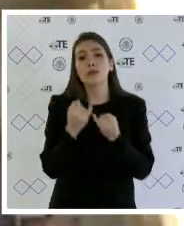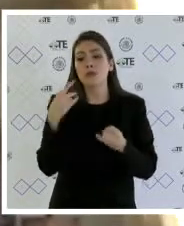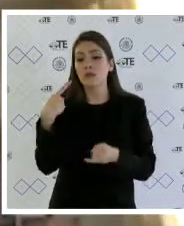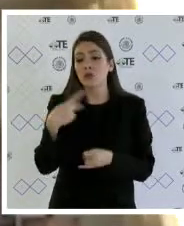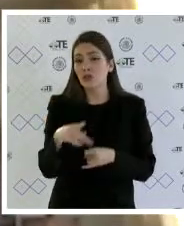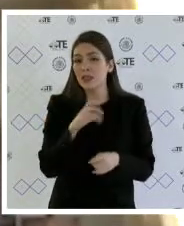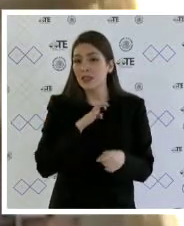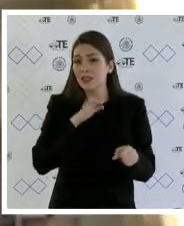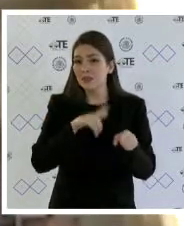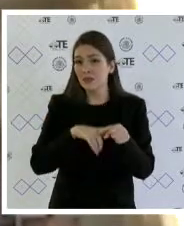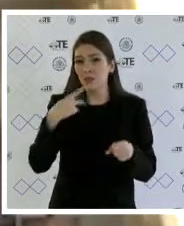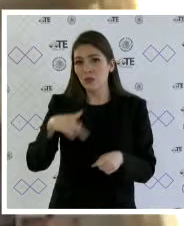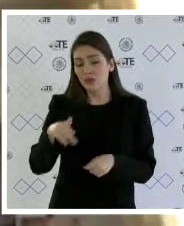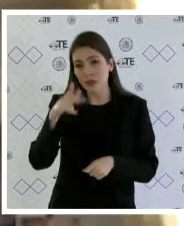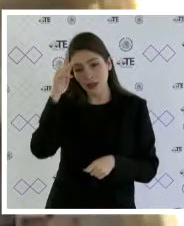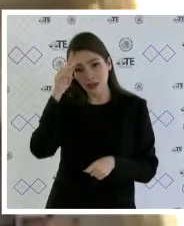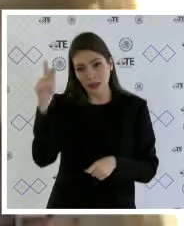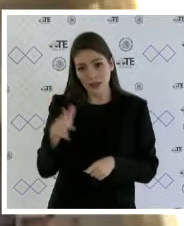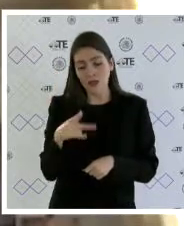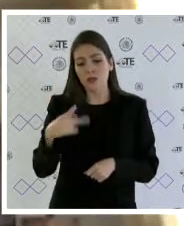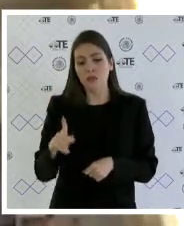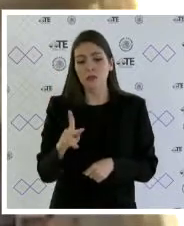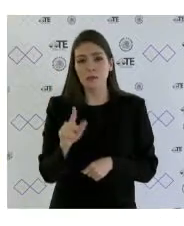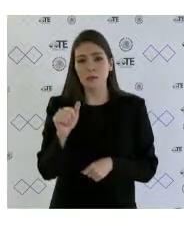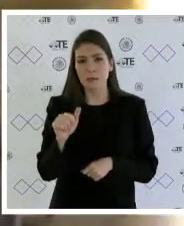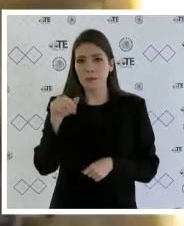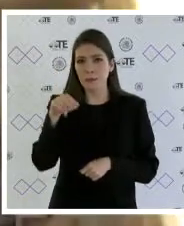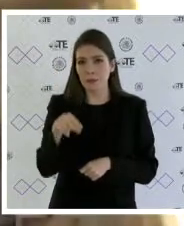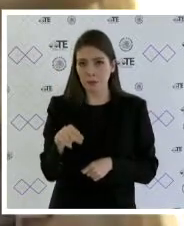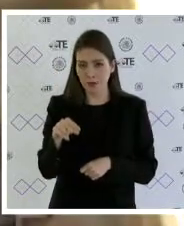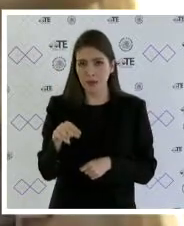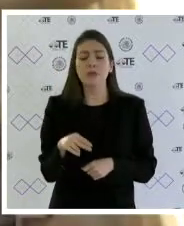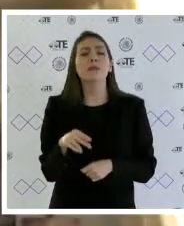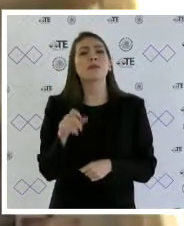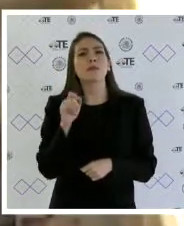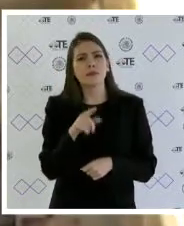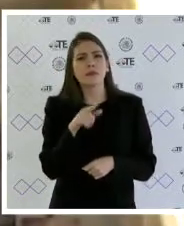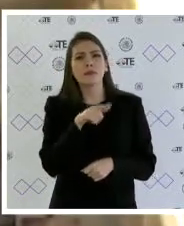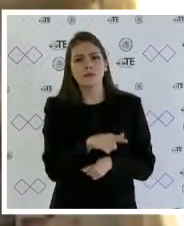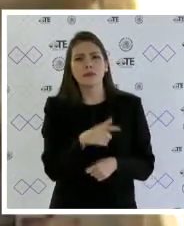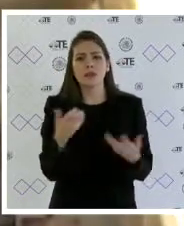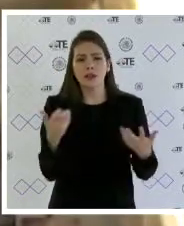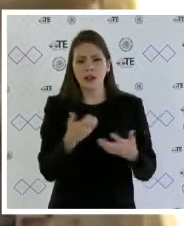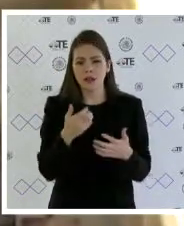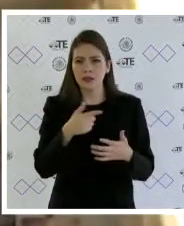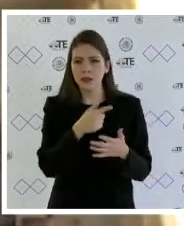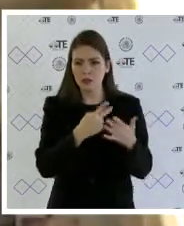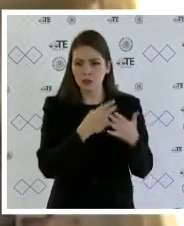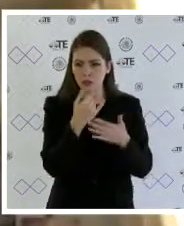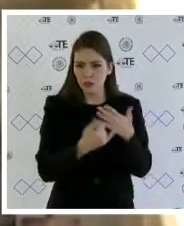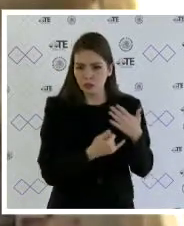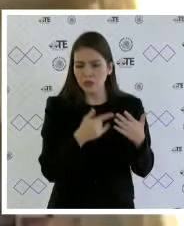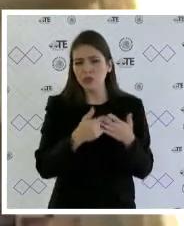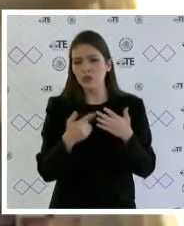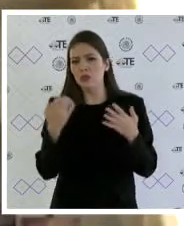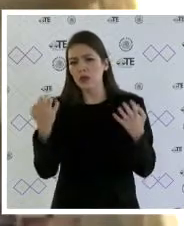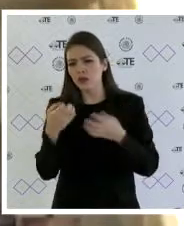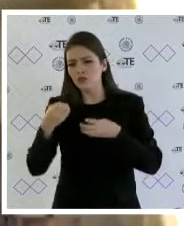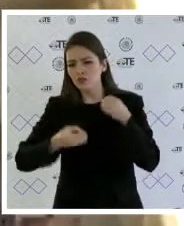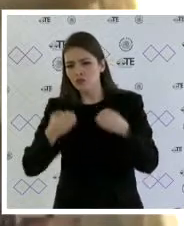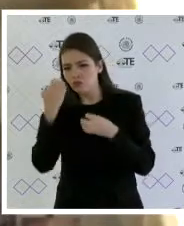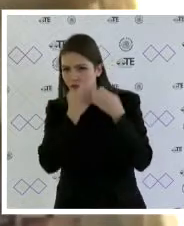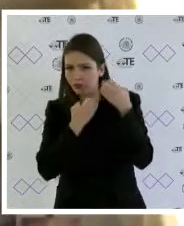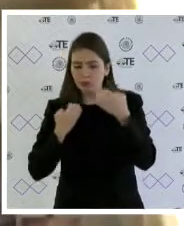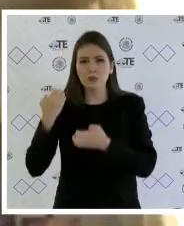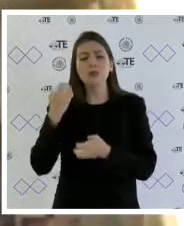Hidalgo del Partido Acción Nacional. Entiendo el sentido que da la ponencia al proyecto y el análisis que hace y si bien es